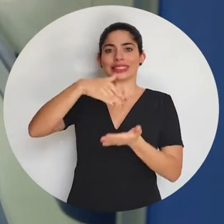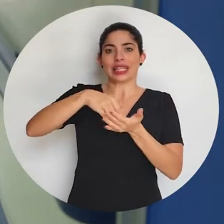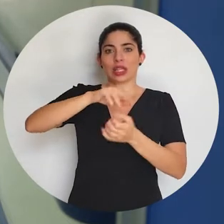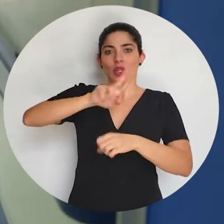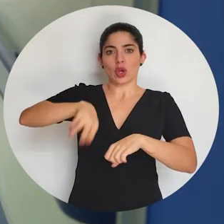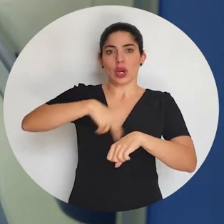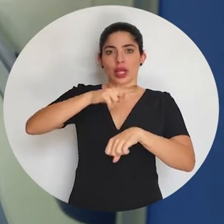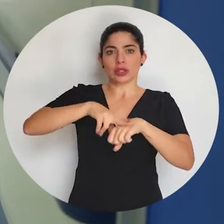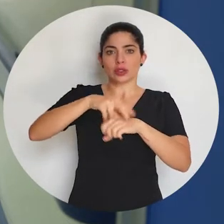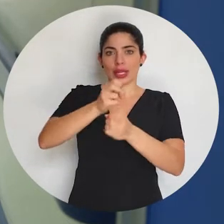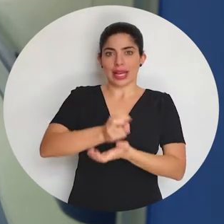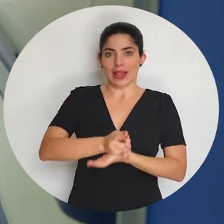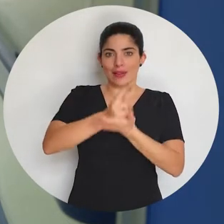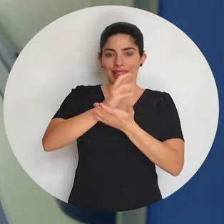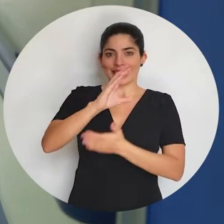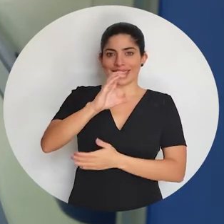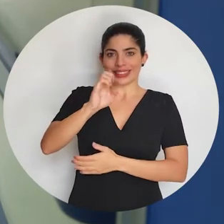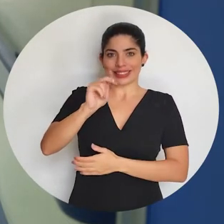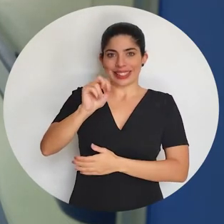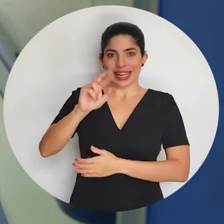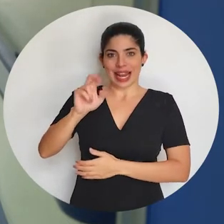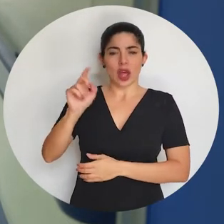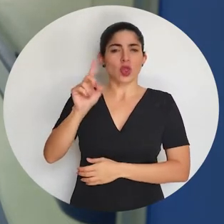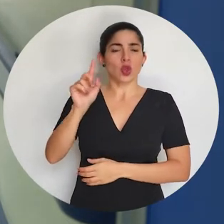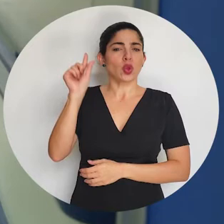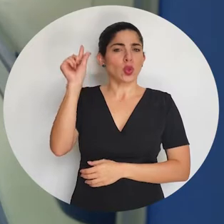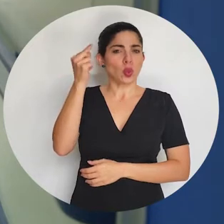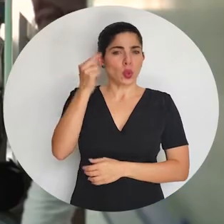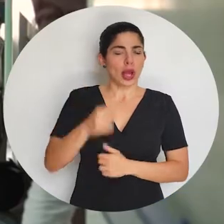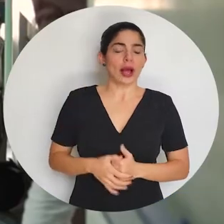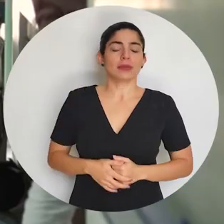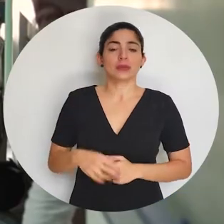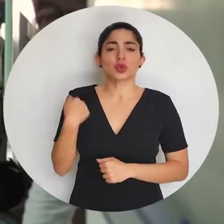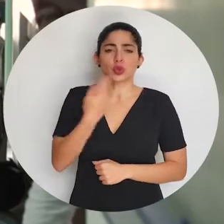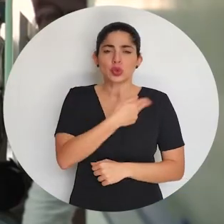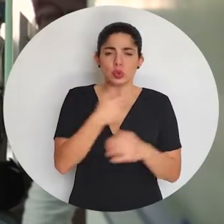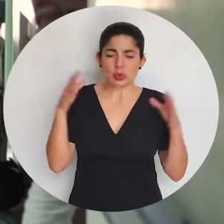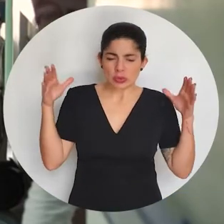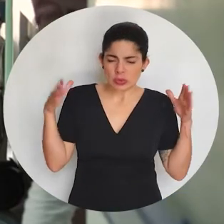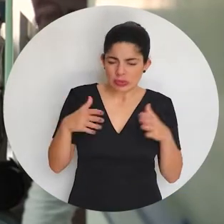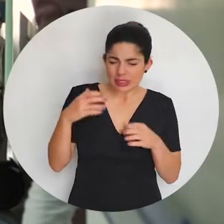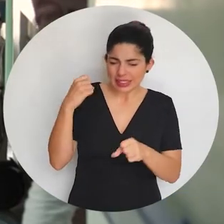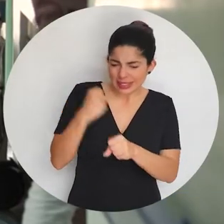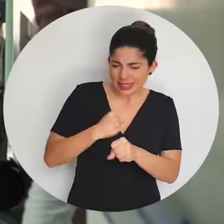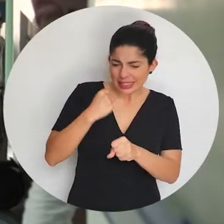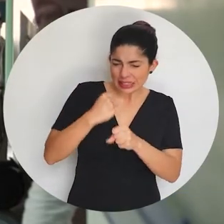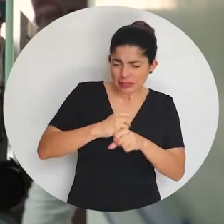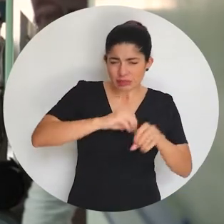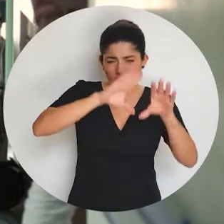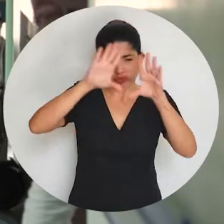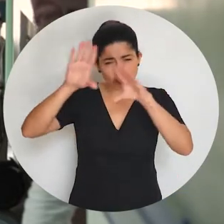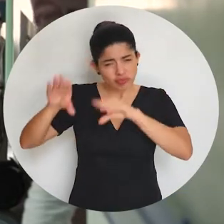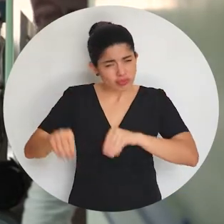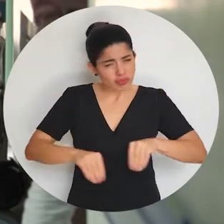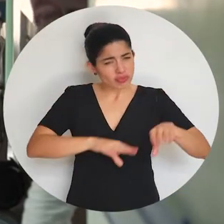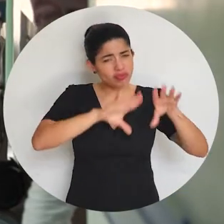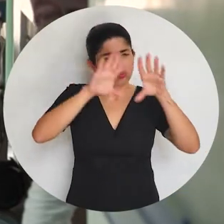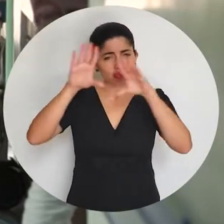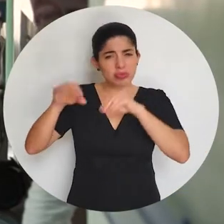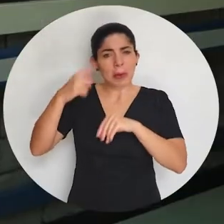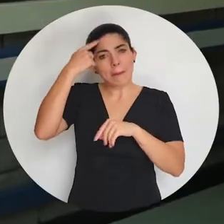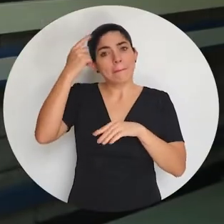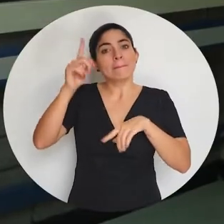instalaciones del Centro Nacional de Rehabilitación, CENARE, en la Uruca, donde estamos trabajando día y noche